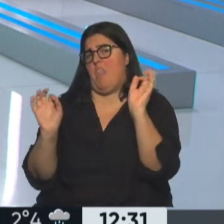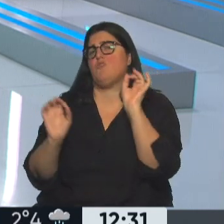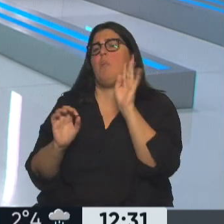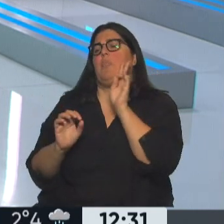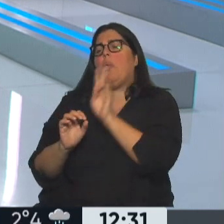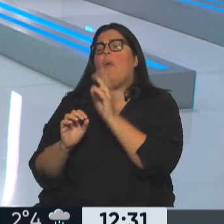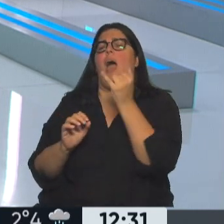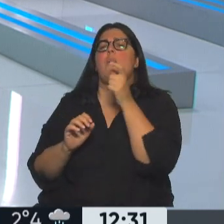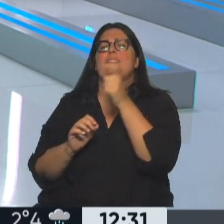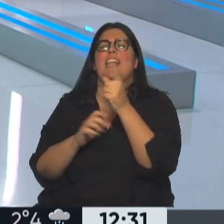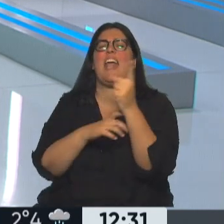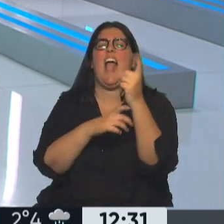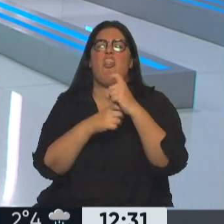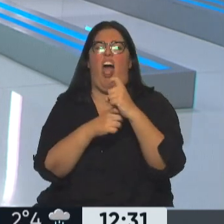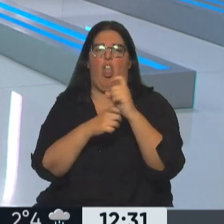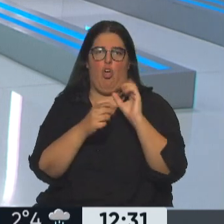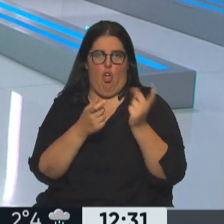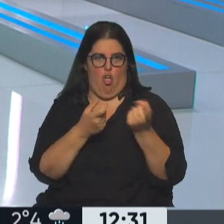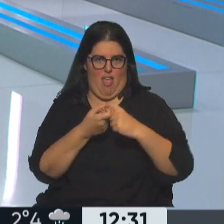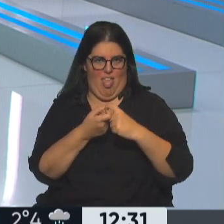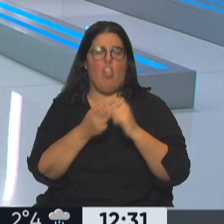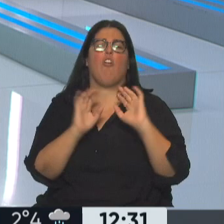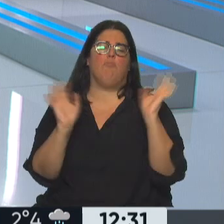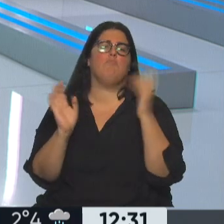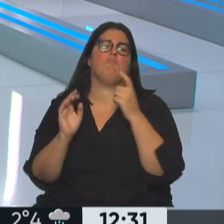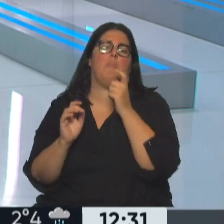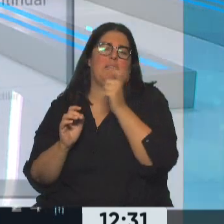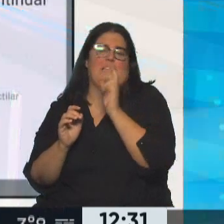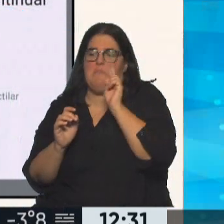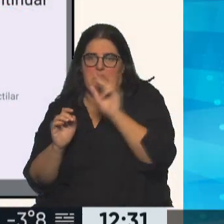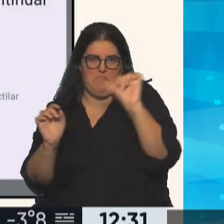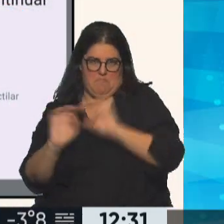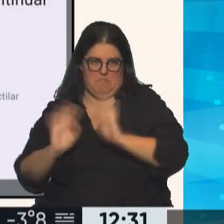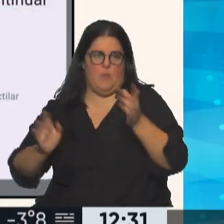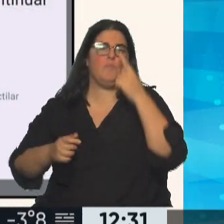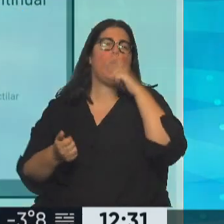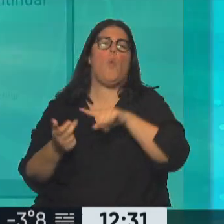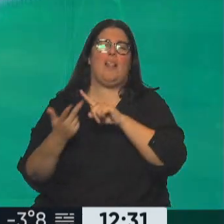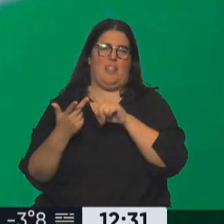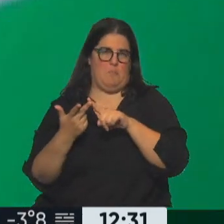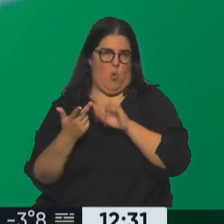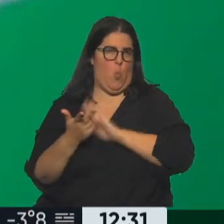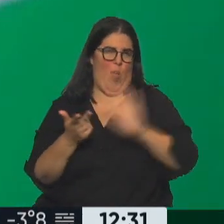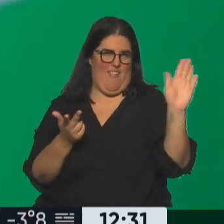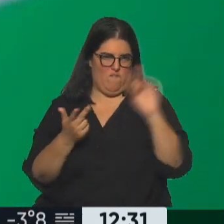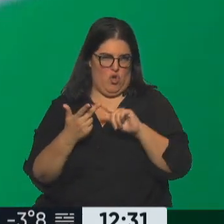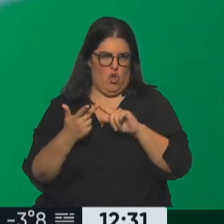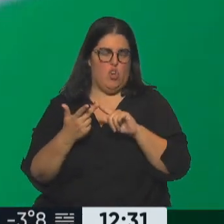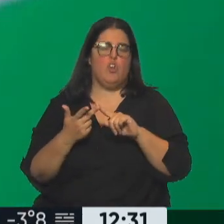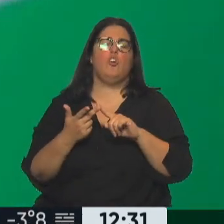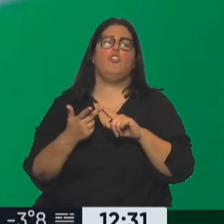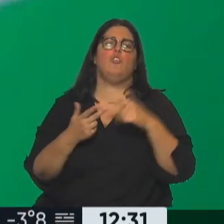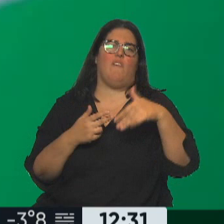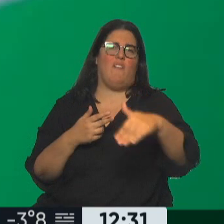con candado y no va a poder acceder al mensaje. Y por último, lo que se va a implementar también en lo